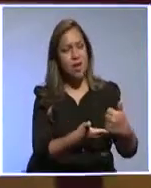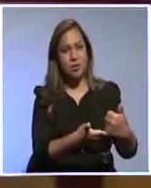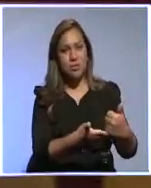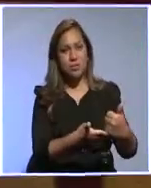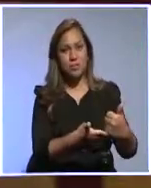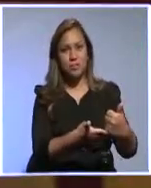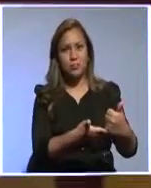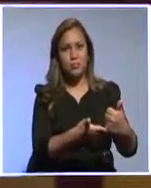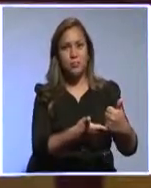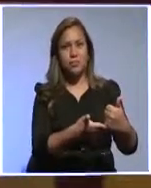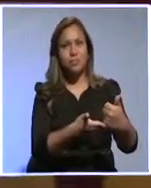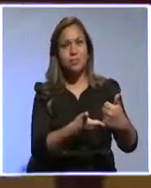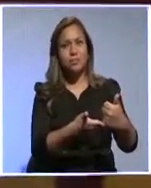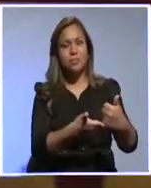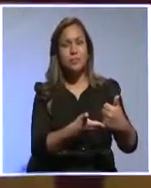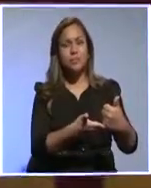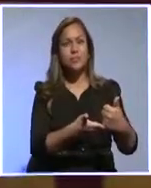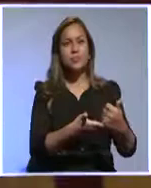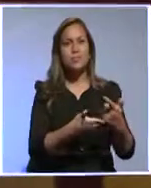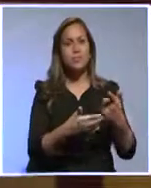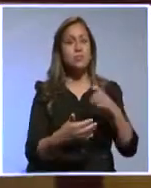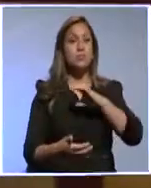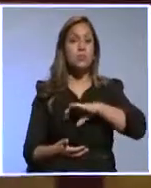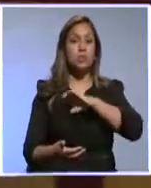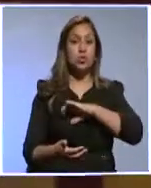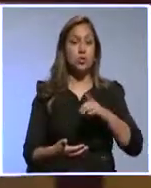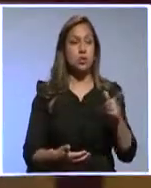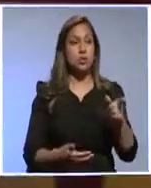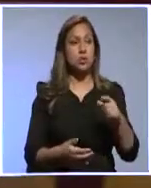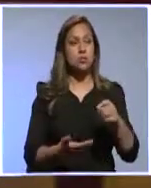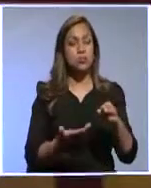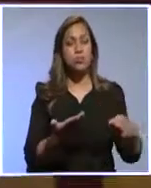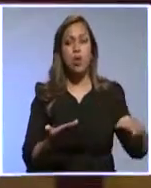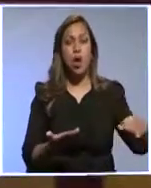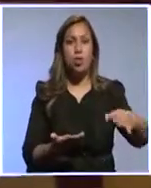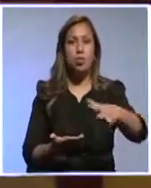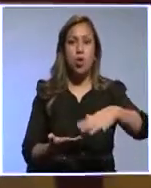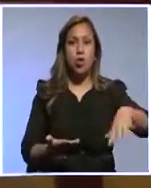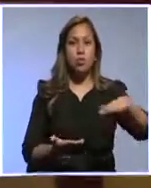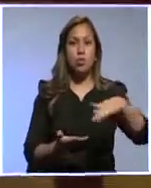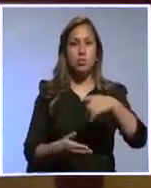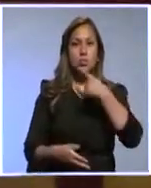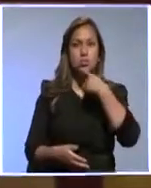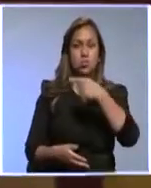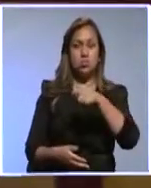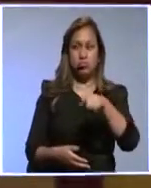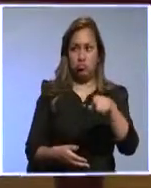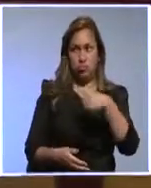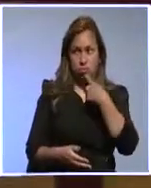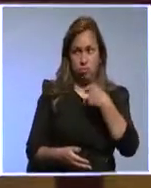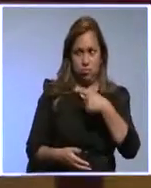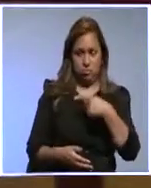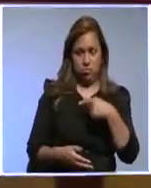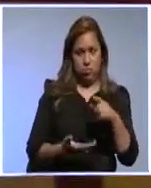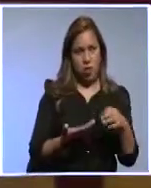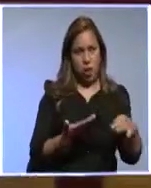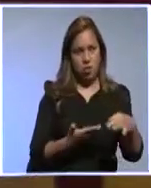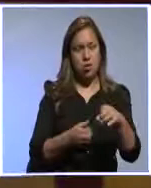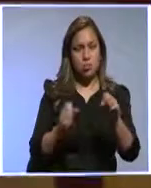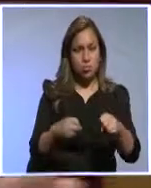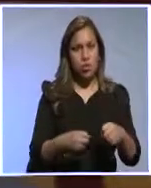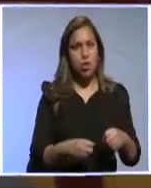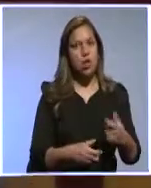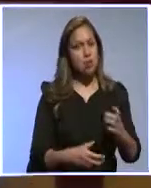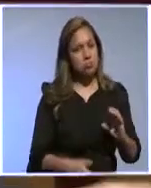municipalidades o cantones como le dominan ustedes, obviamente, y darle financiamiento de forma